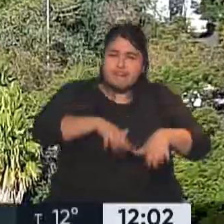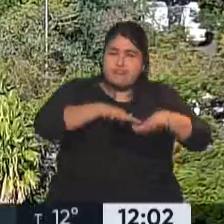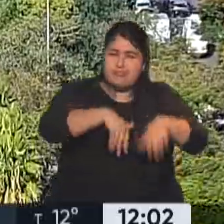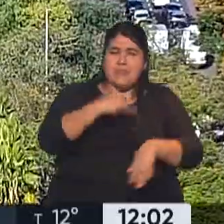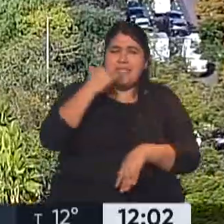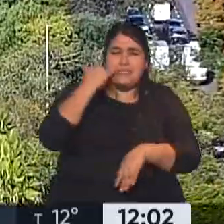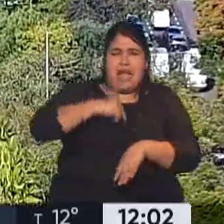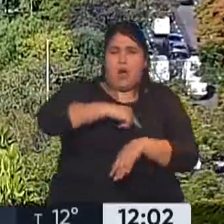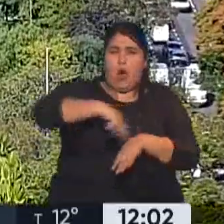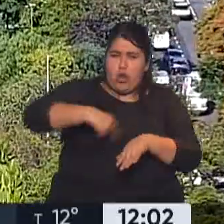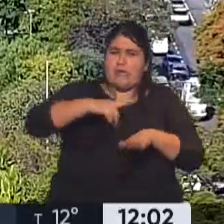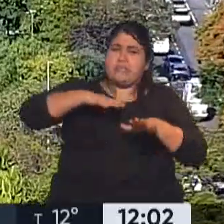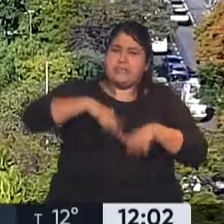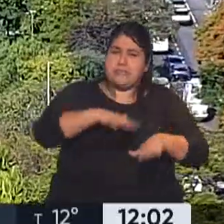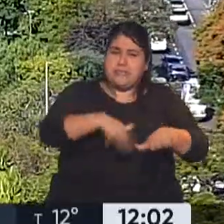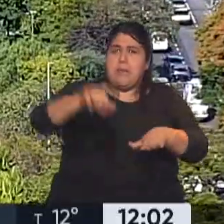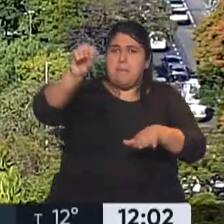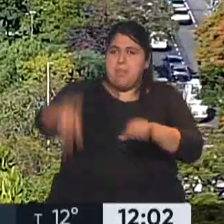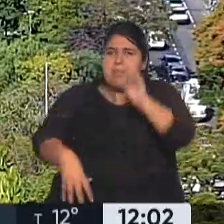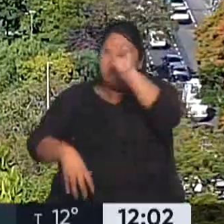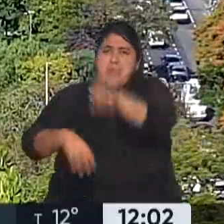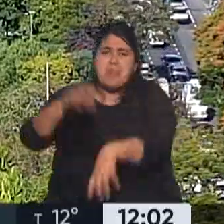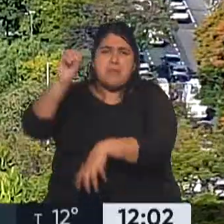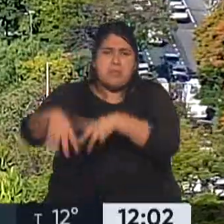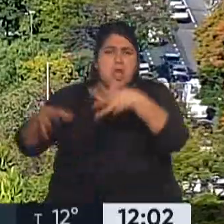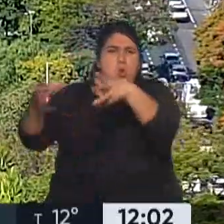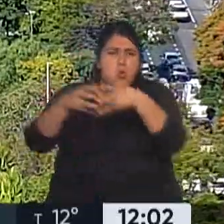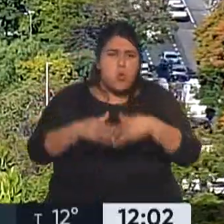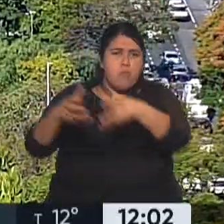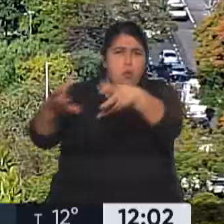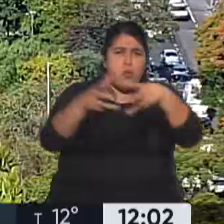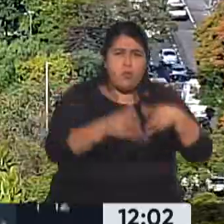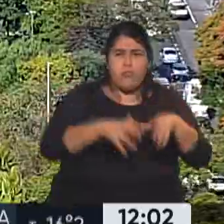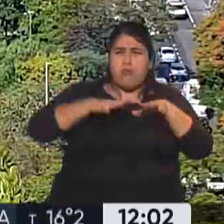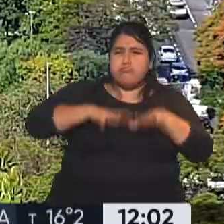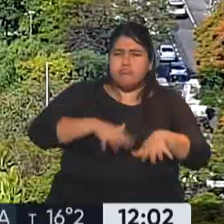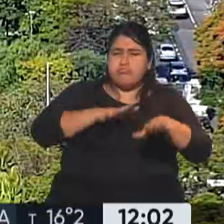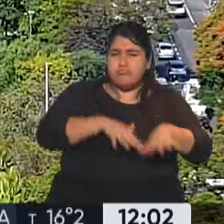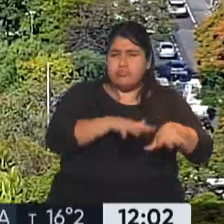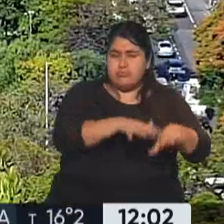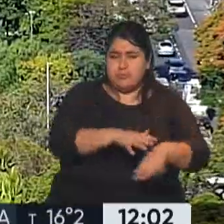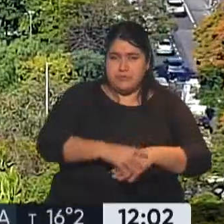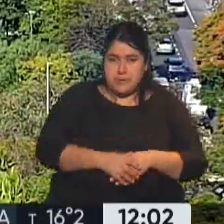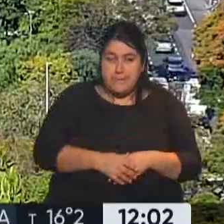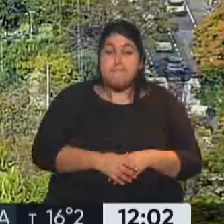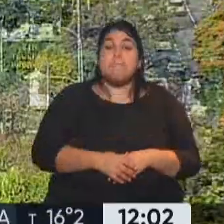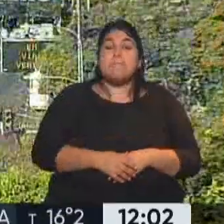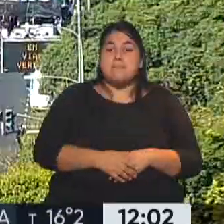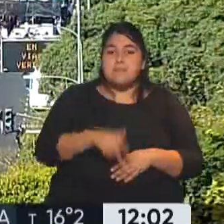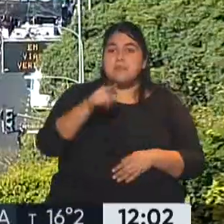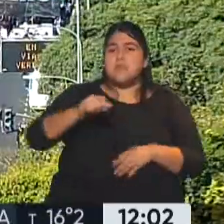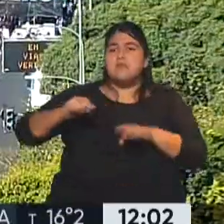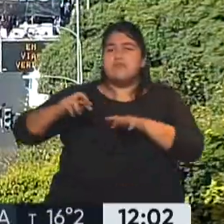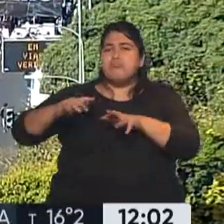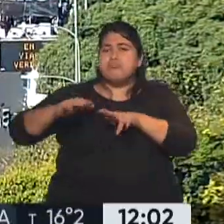algunas horas y se están sumando más columnas allí a esta marcha, a esta movilización en la 9 de julio. Exactamente, ingresando